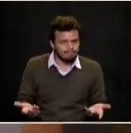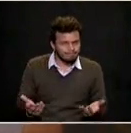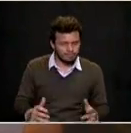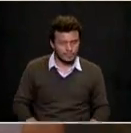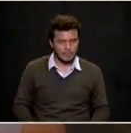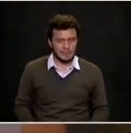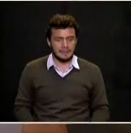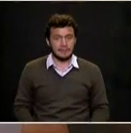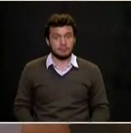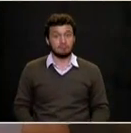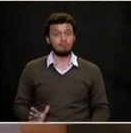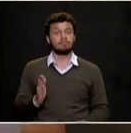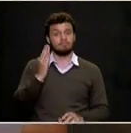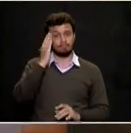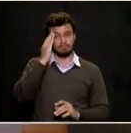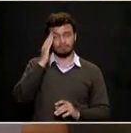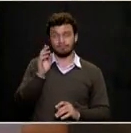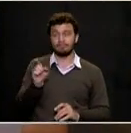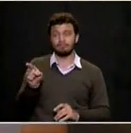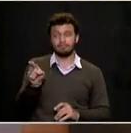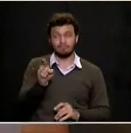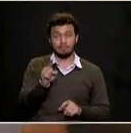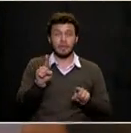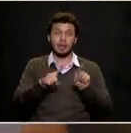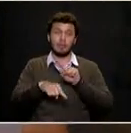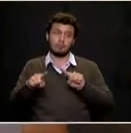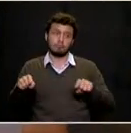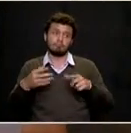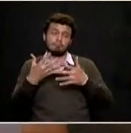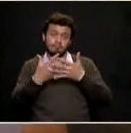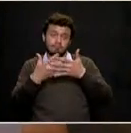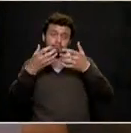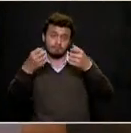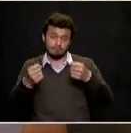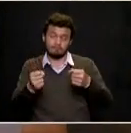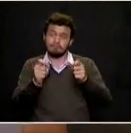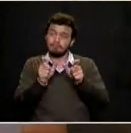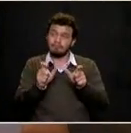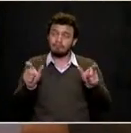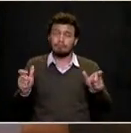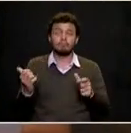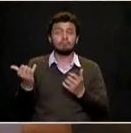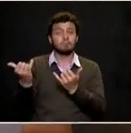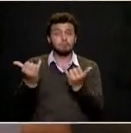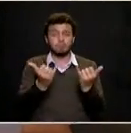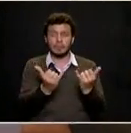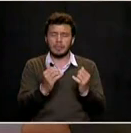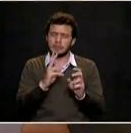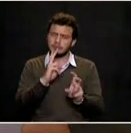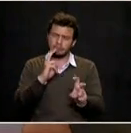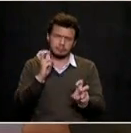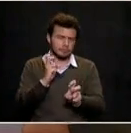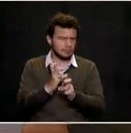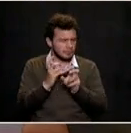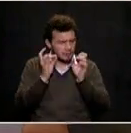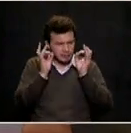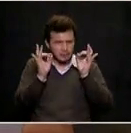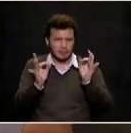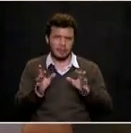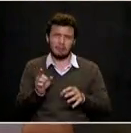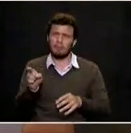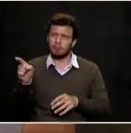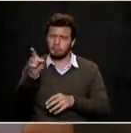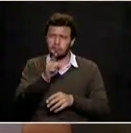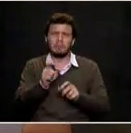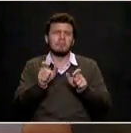Vemos cómo los presos, pues es terrible el conflicto que se vive, son seres humanos que